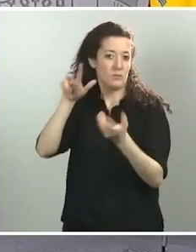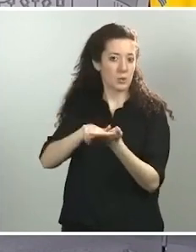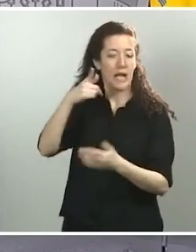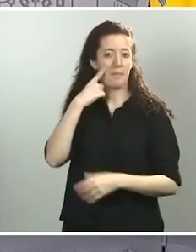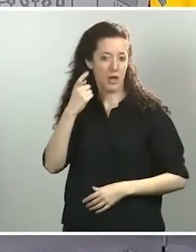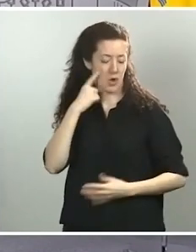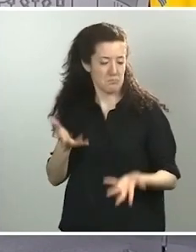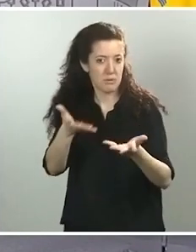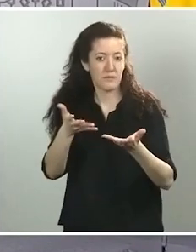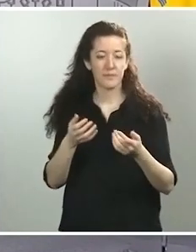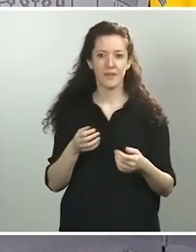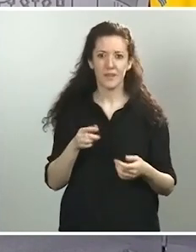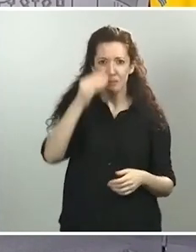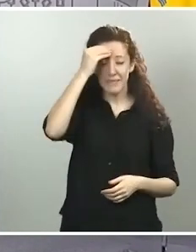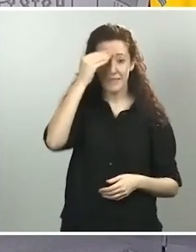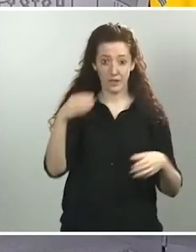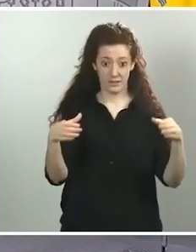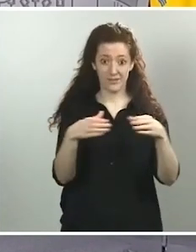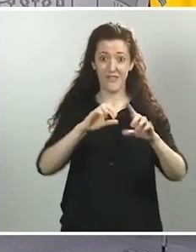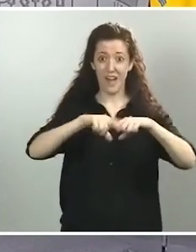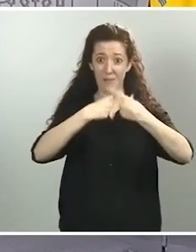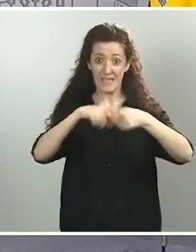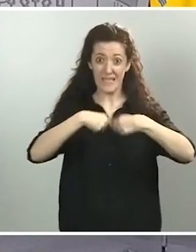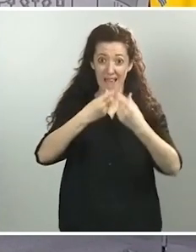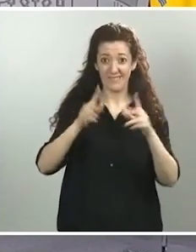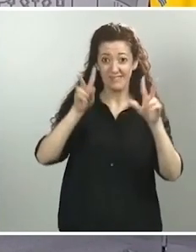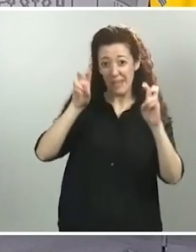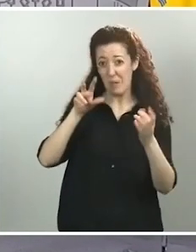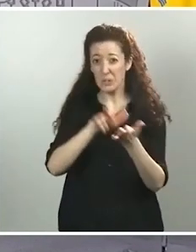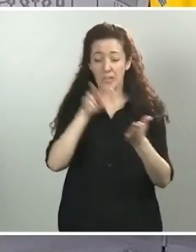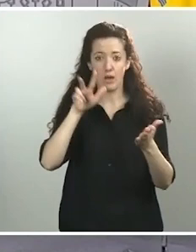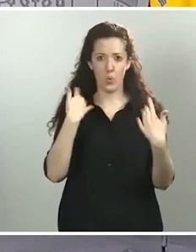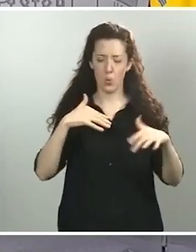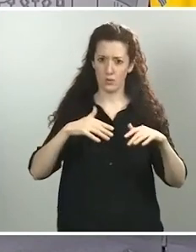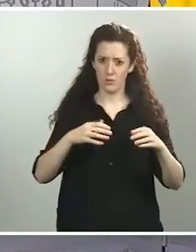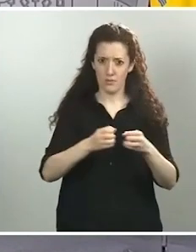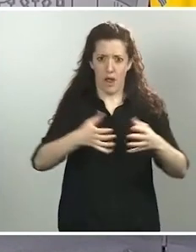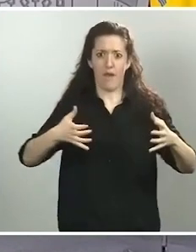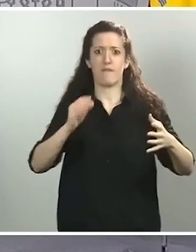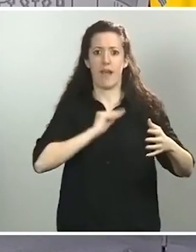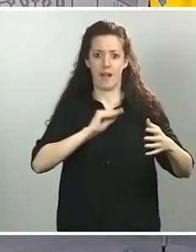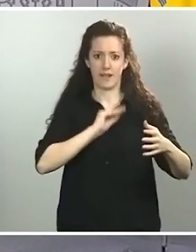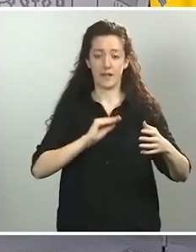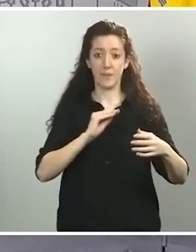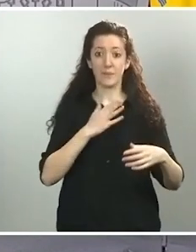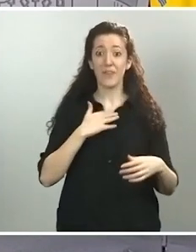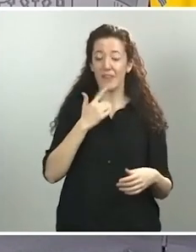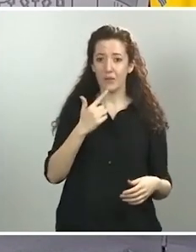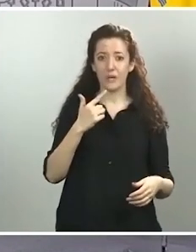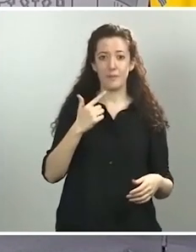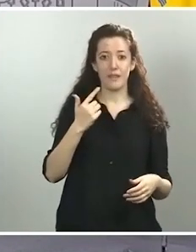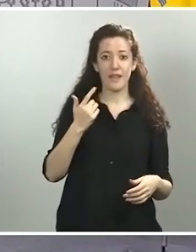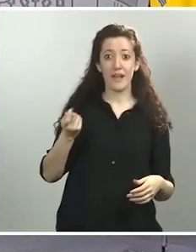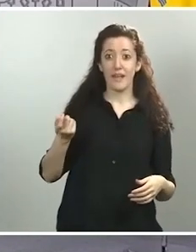altísimo y que entonces tenemos un porcentaje de población con una pérdida de ingresos muy grande y que no está